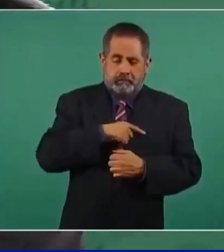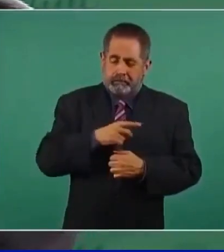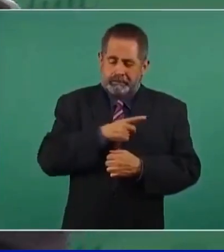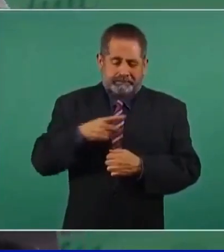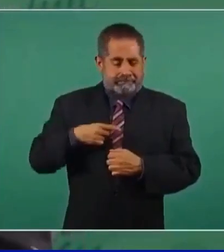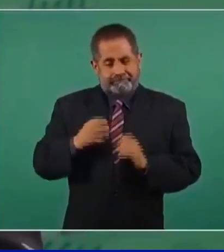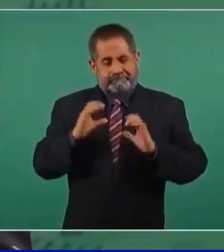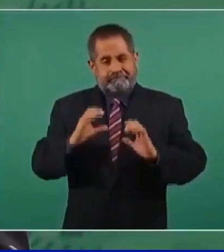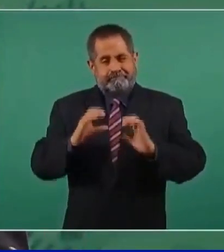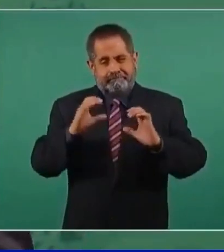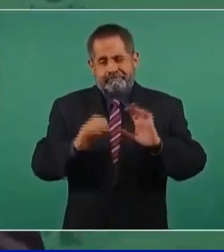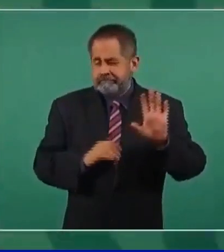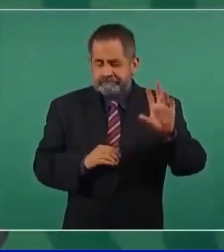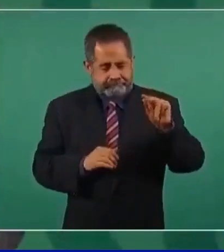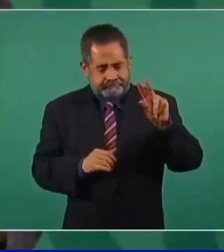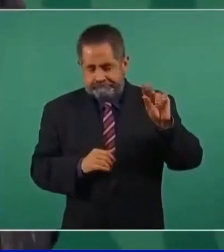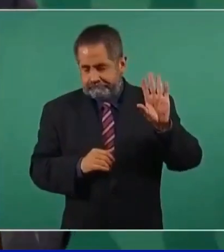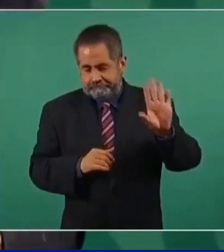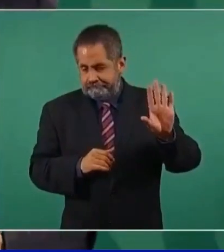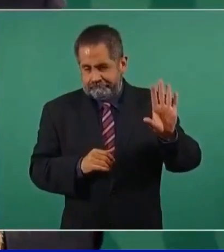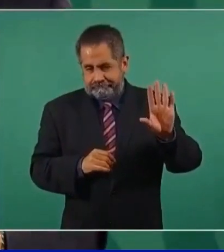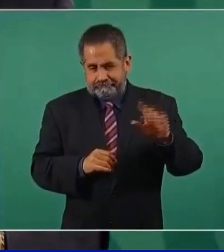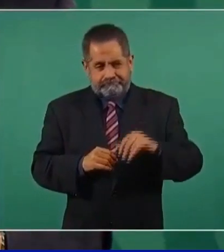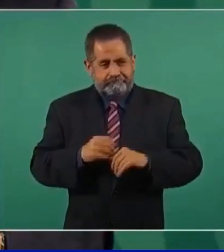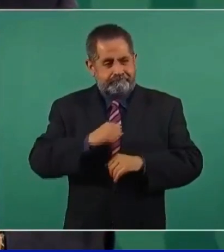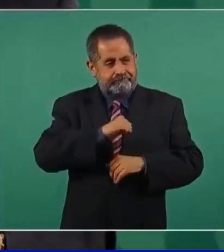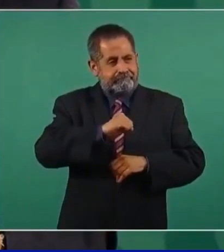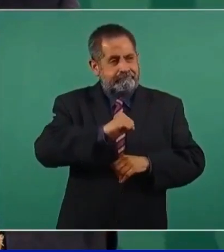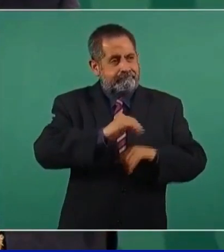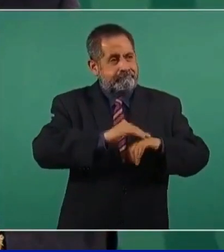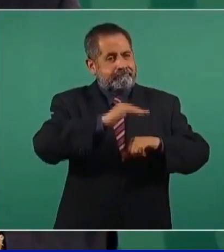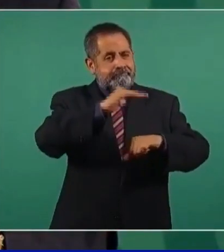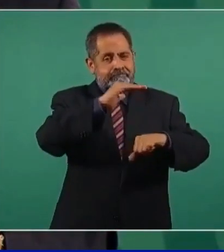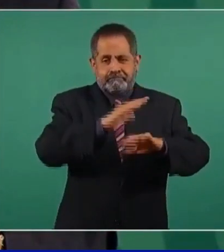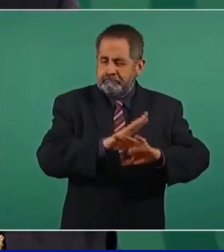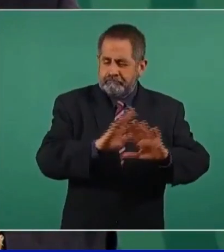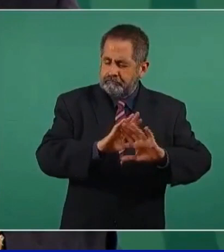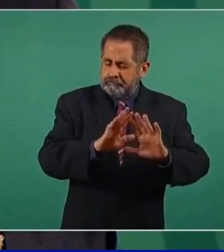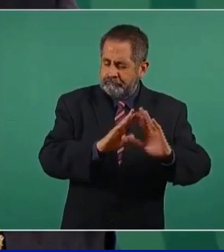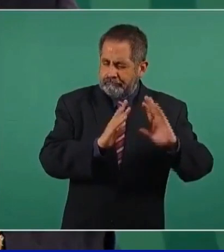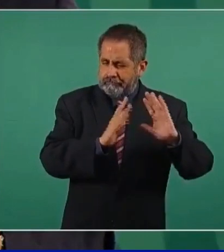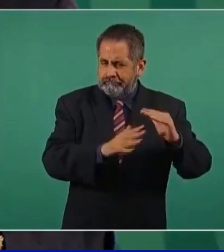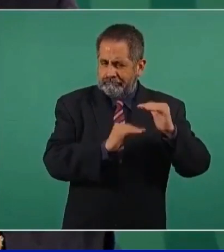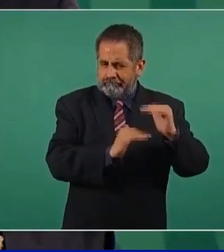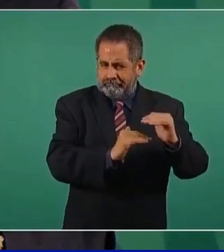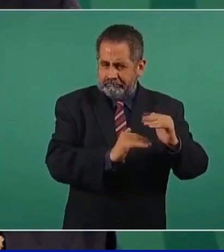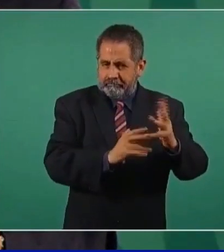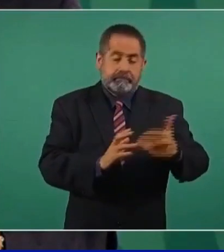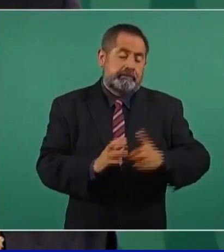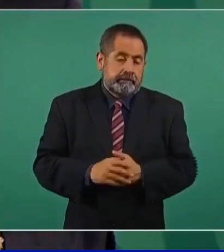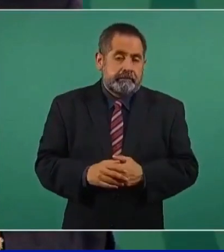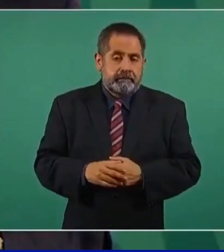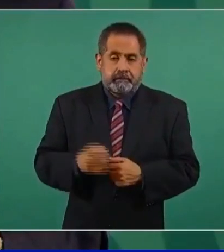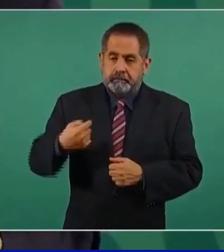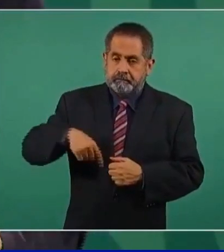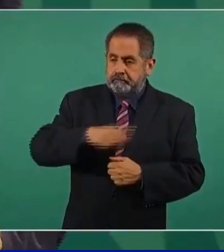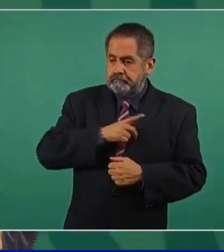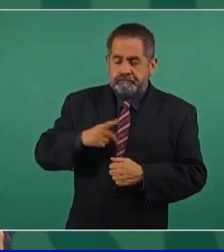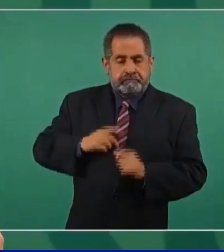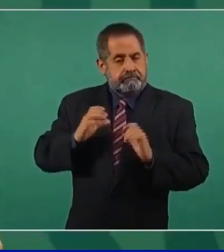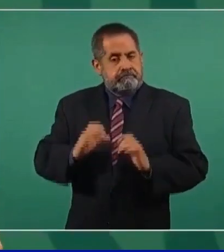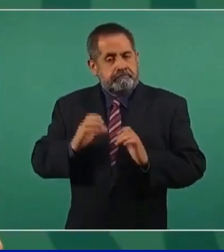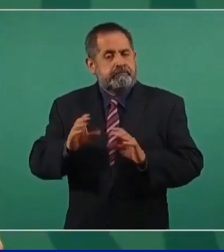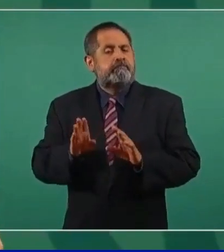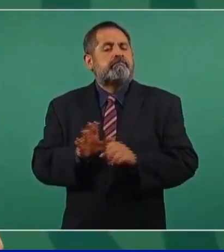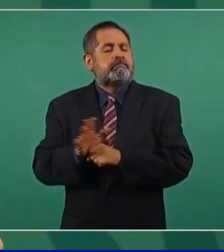que no se incremente la inflación. Tenemos que cuidar que